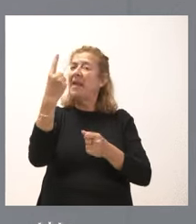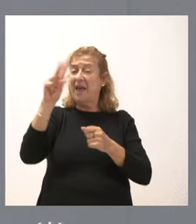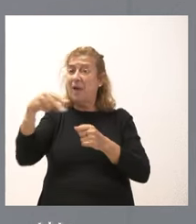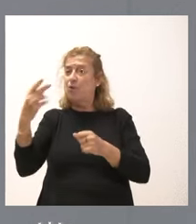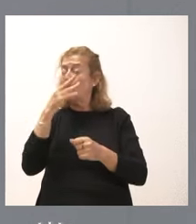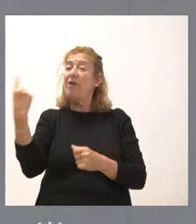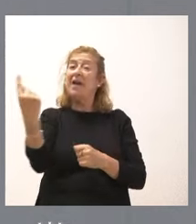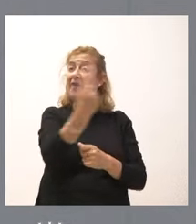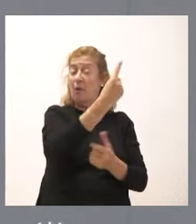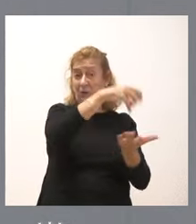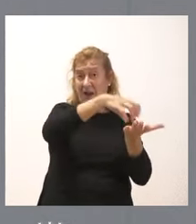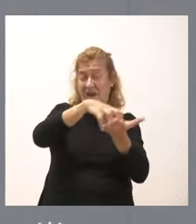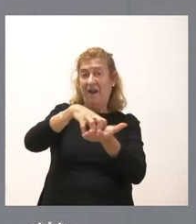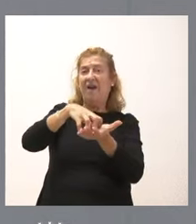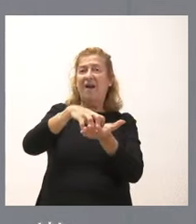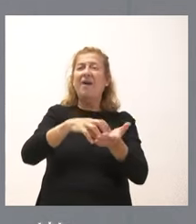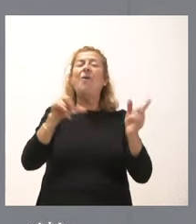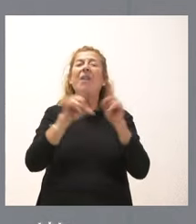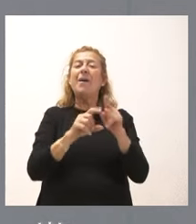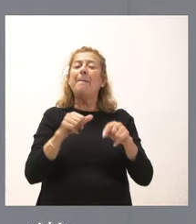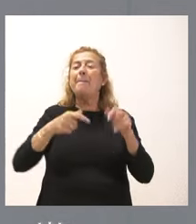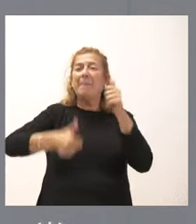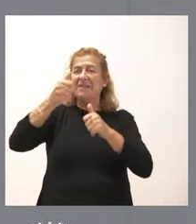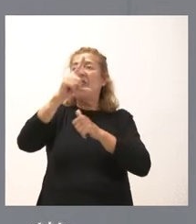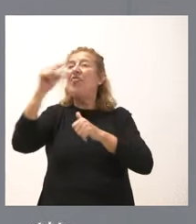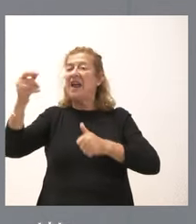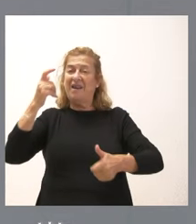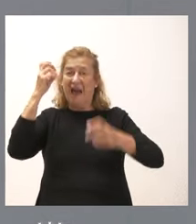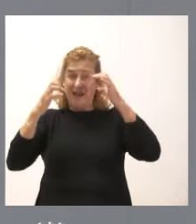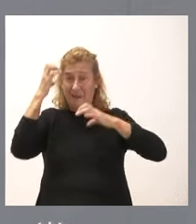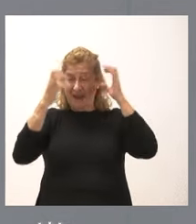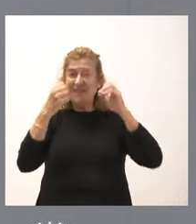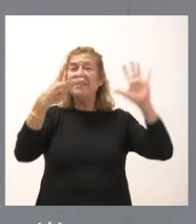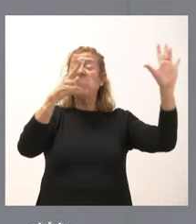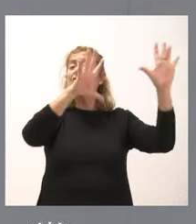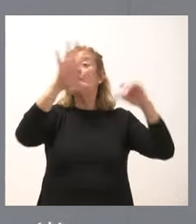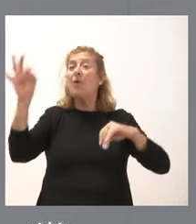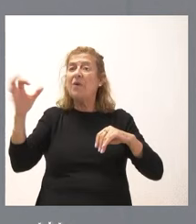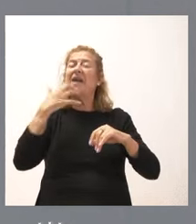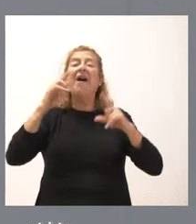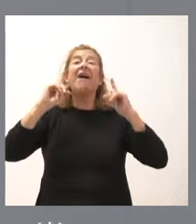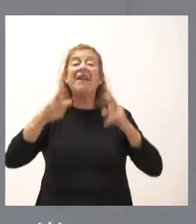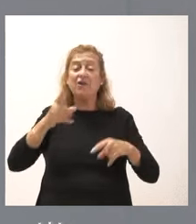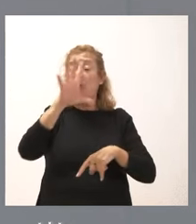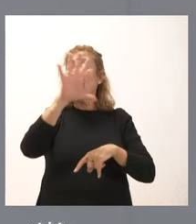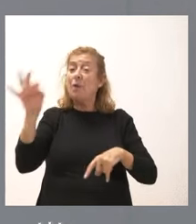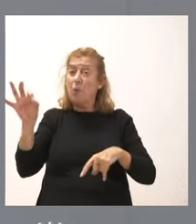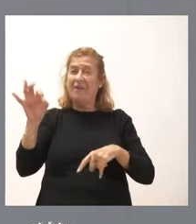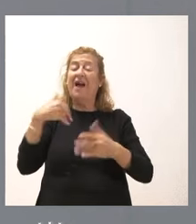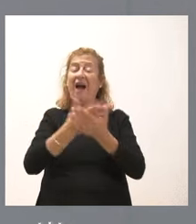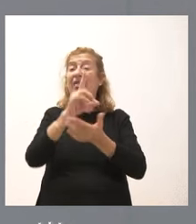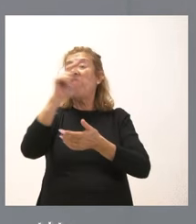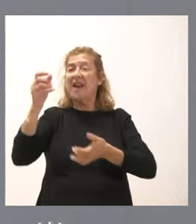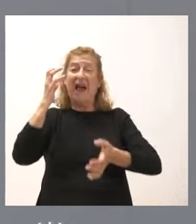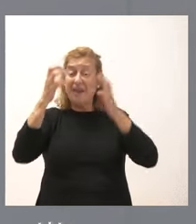explotación en explotaciones de más de 100 animales, 750 euros en el caso de explotaciones de 50 a 100 animales